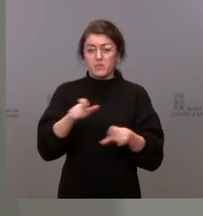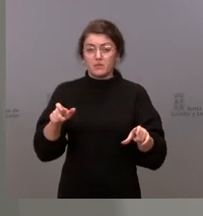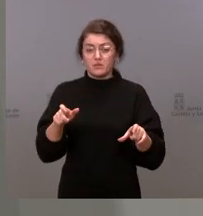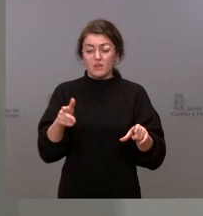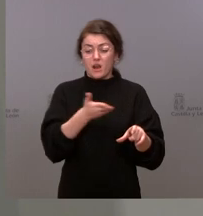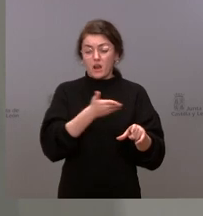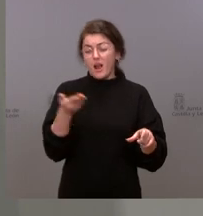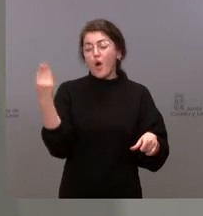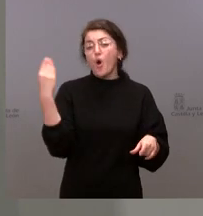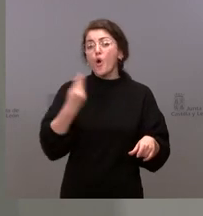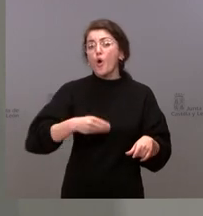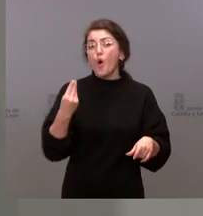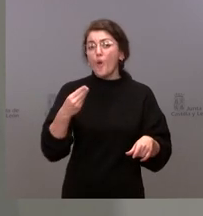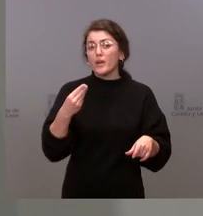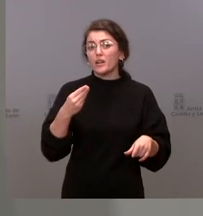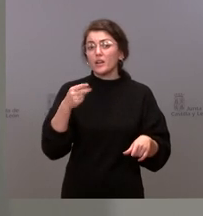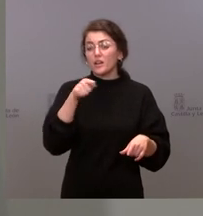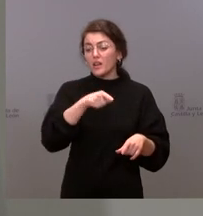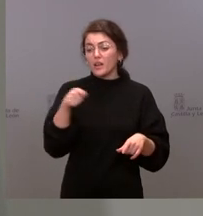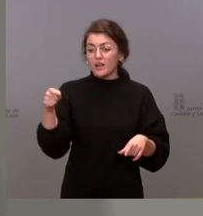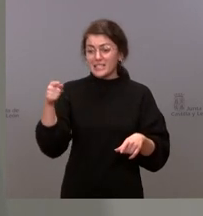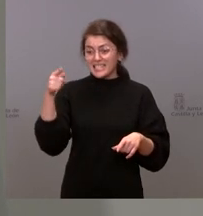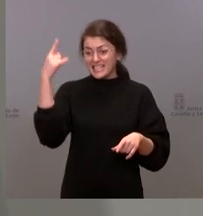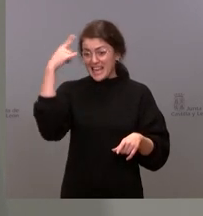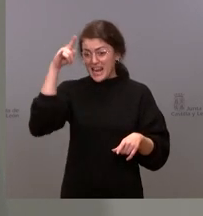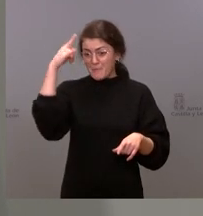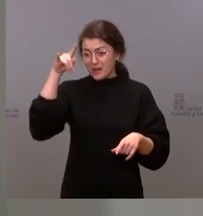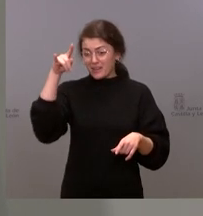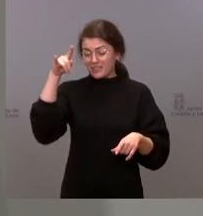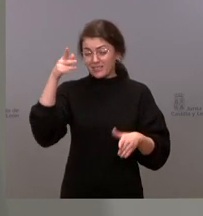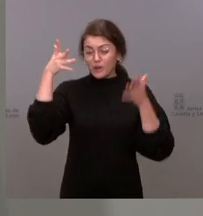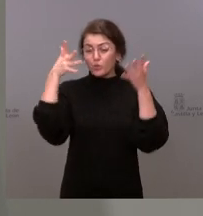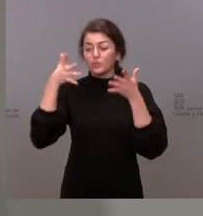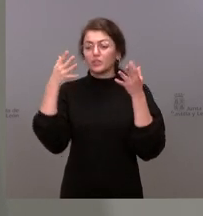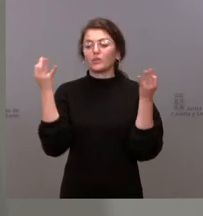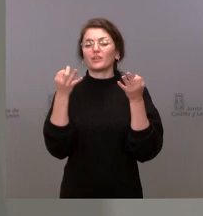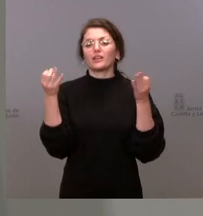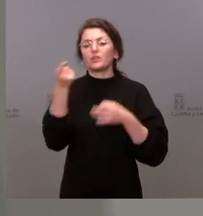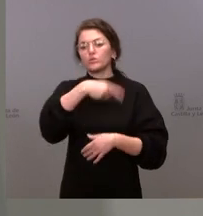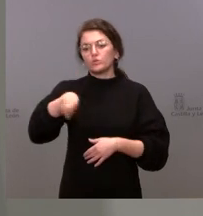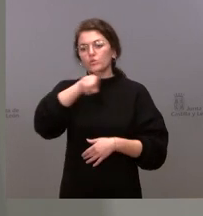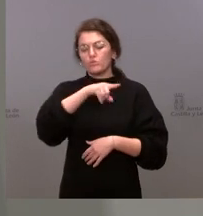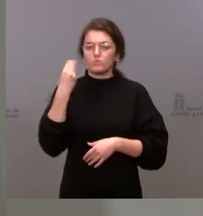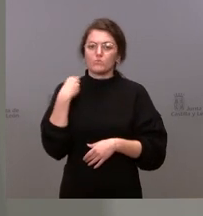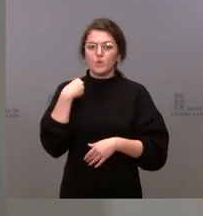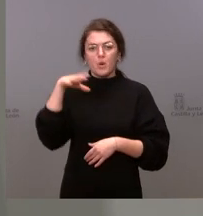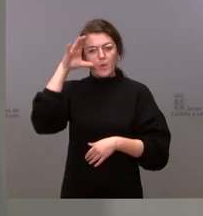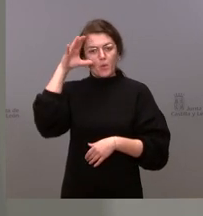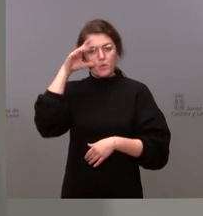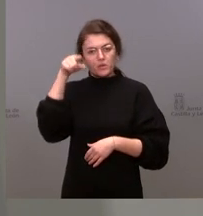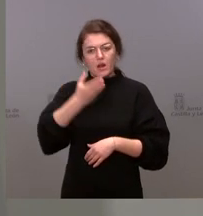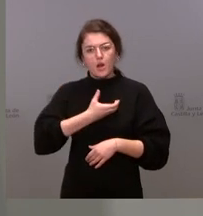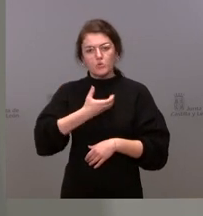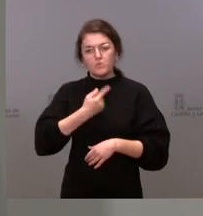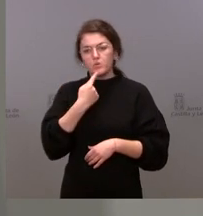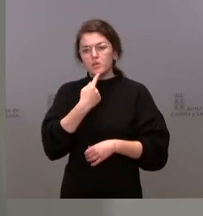jóvenes en Salamanca, pues mi recomendación es que hagan caso a lo que dice su ayuntamiento, que hagan caso